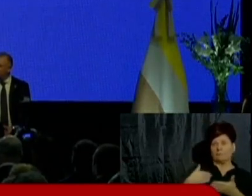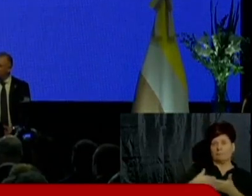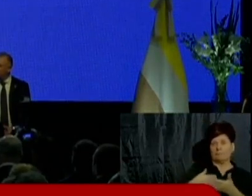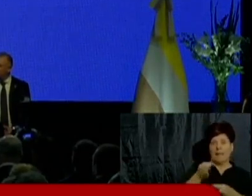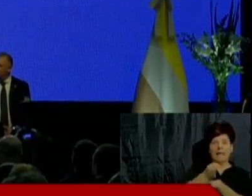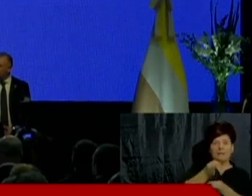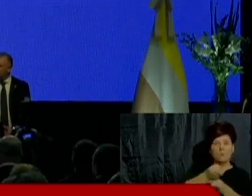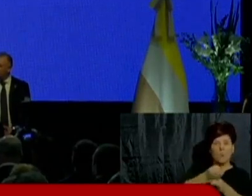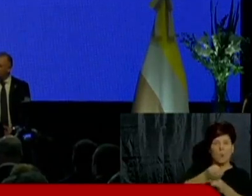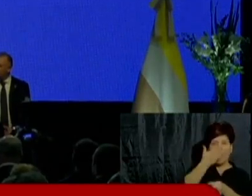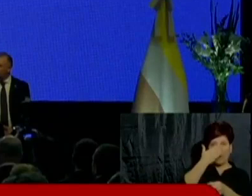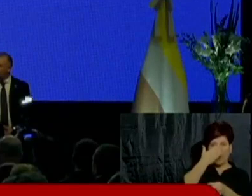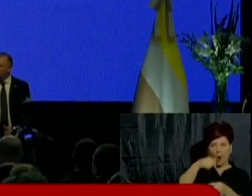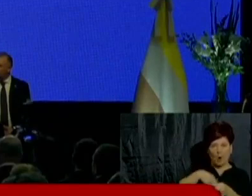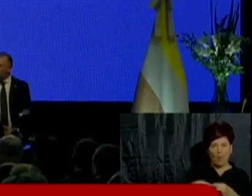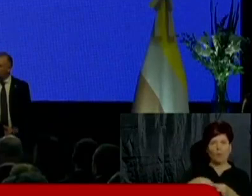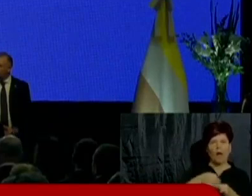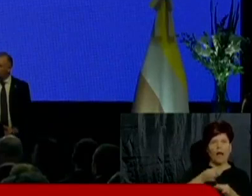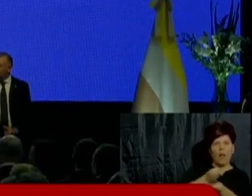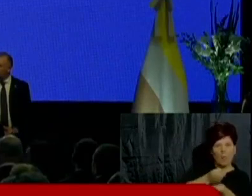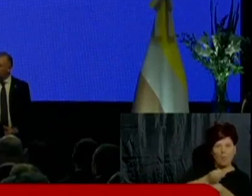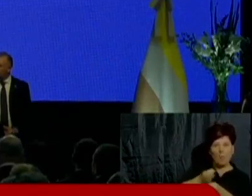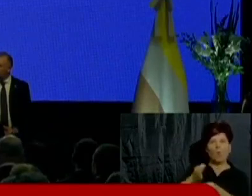estaba, la verdad que estaba interesante para conocer algunos detalles.